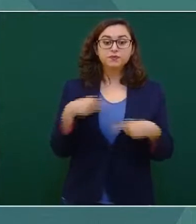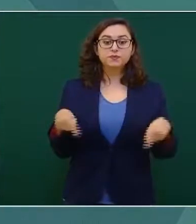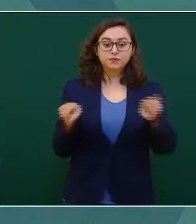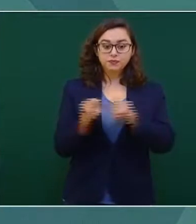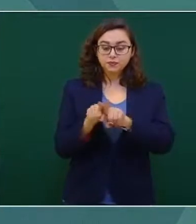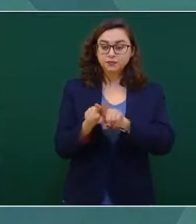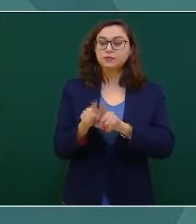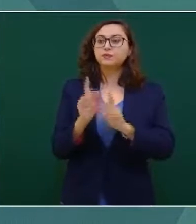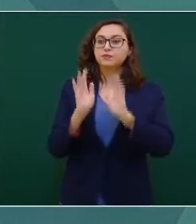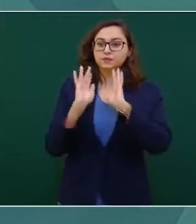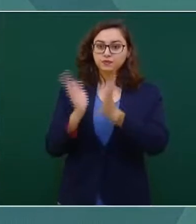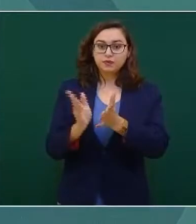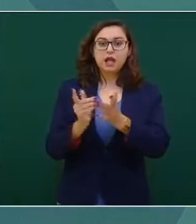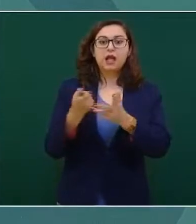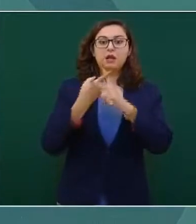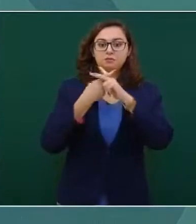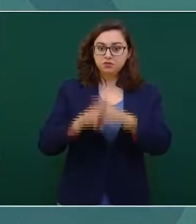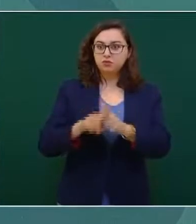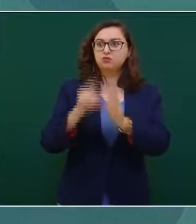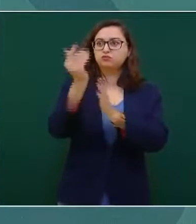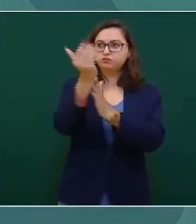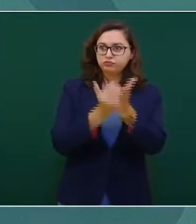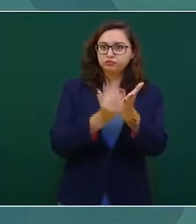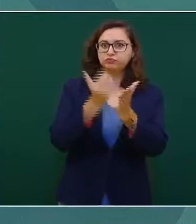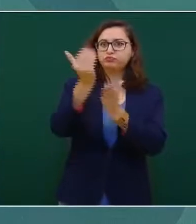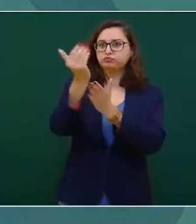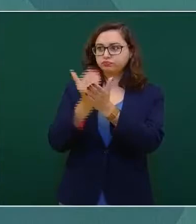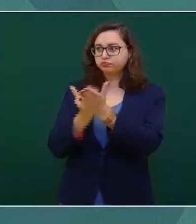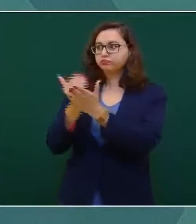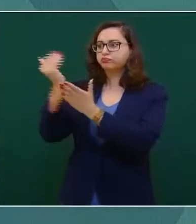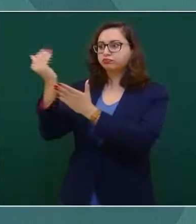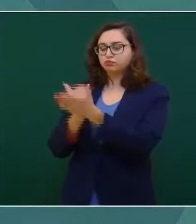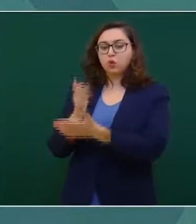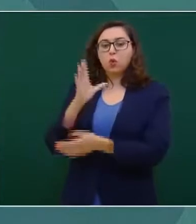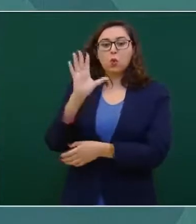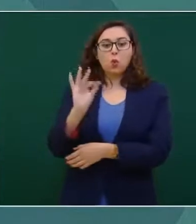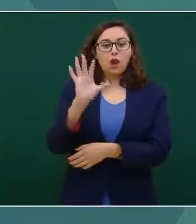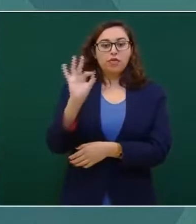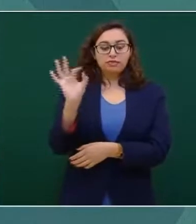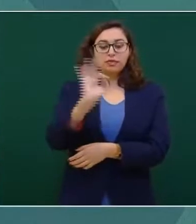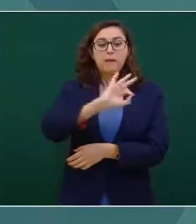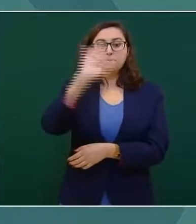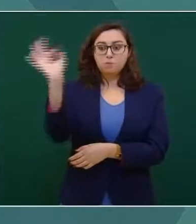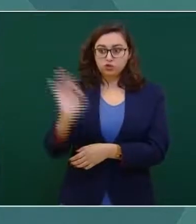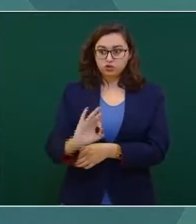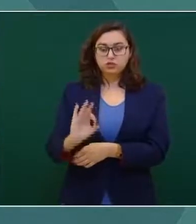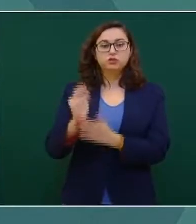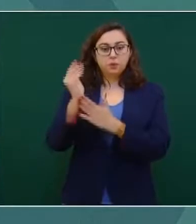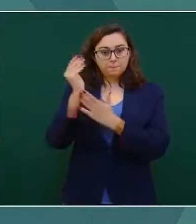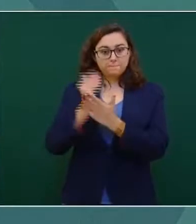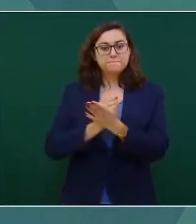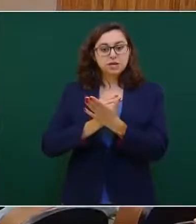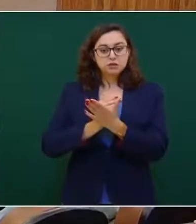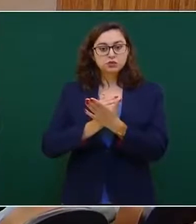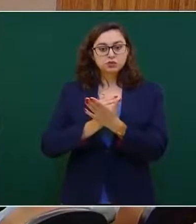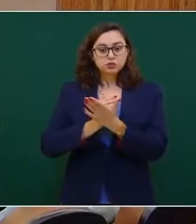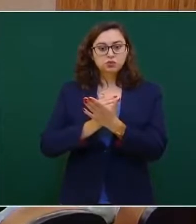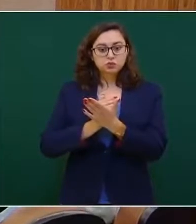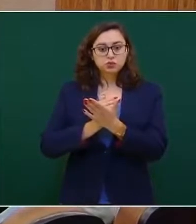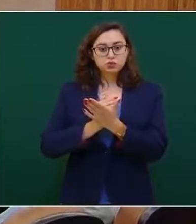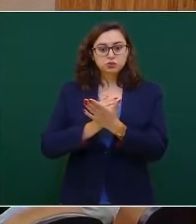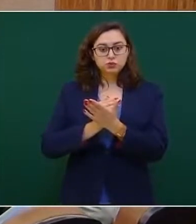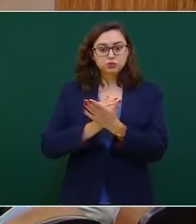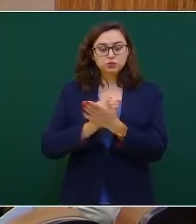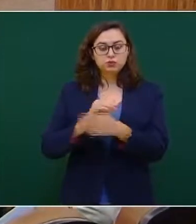clandestinas es muy sensible. Al 40% está de como estuvo. Y nosotros,